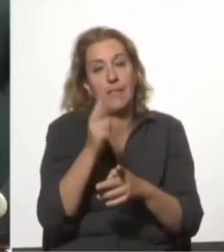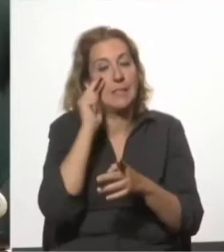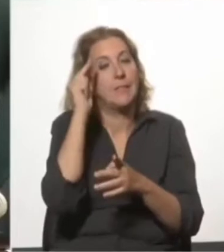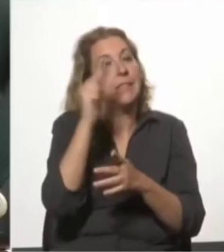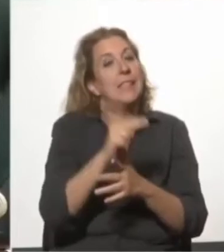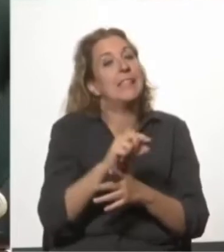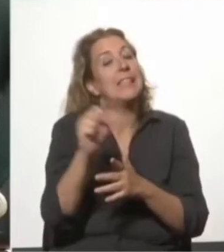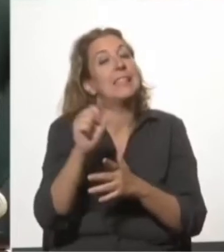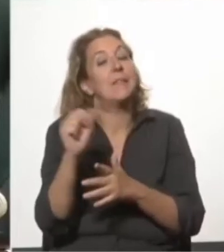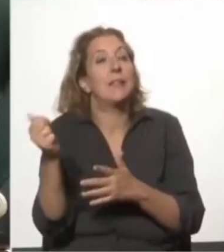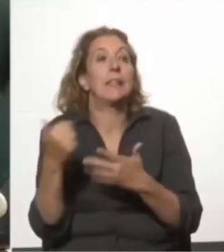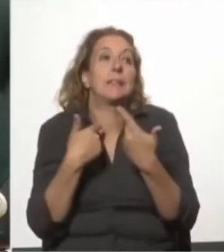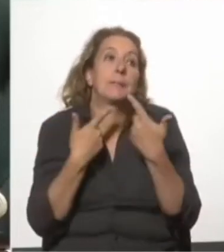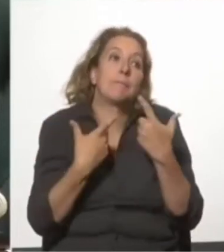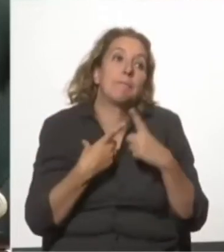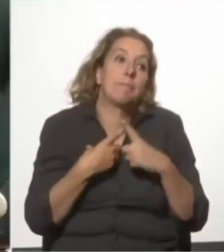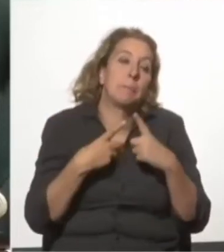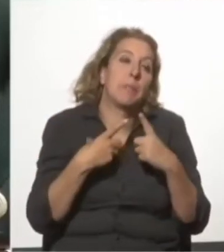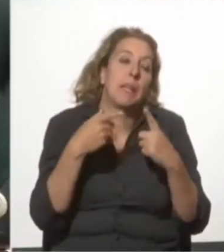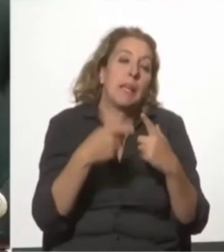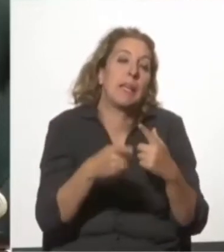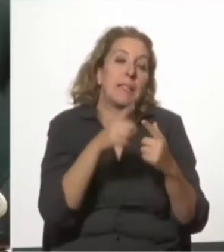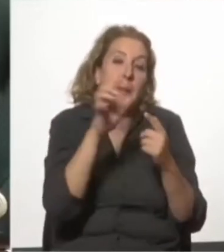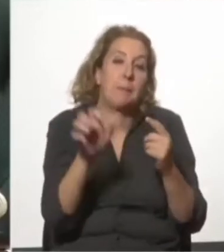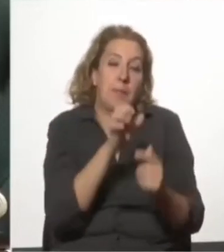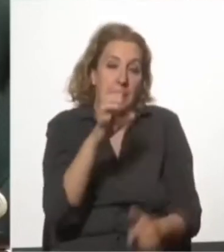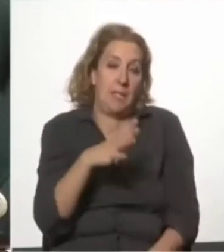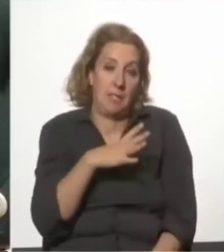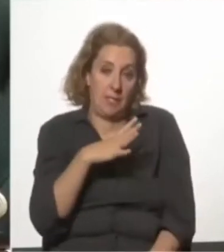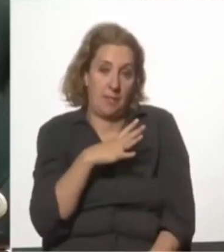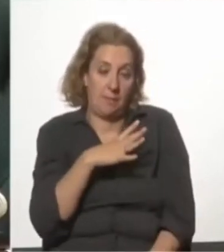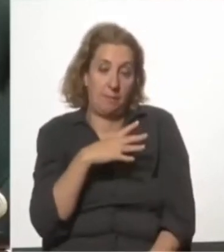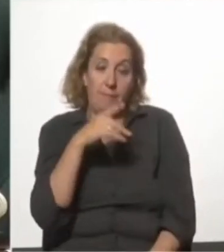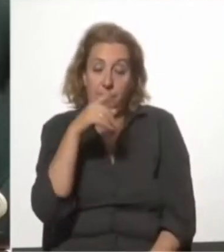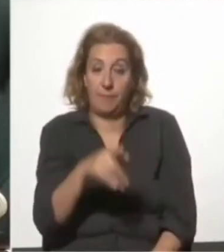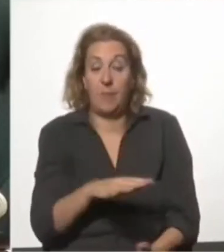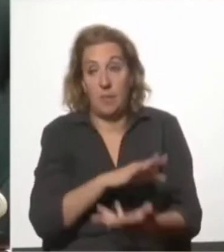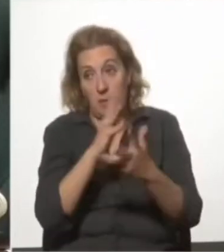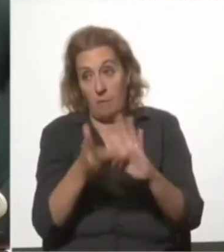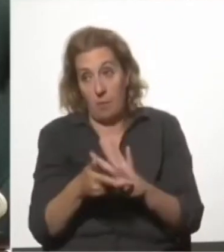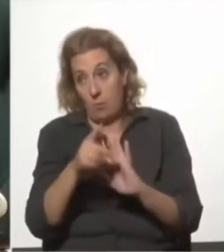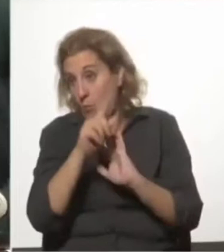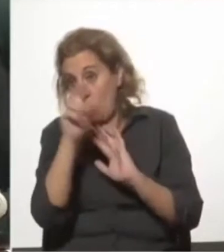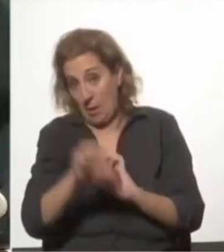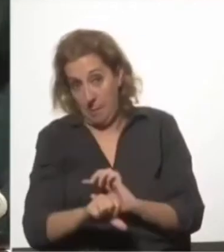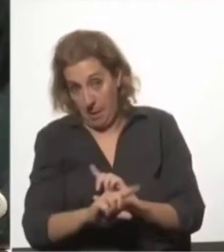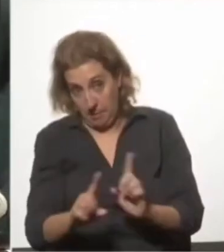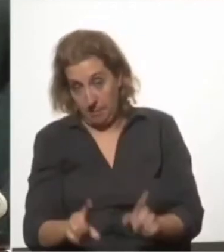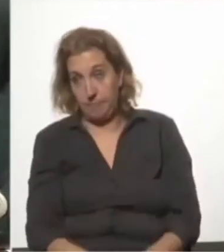espera que la empresa tenga. O sea, que eso, en ese sentido, no está mal.